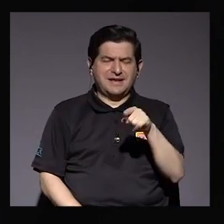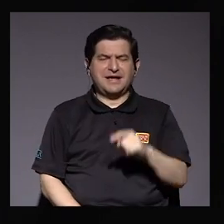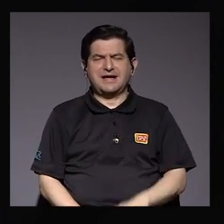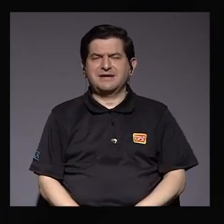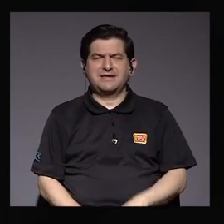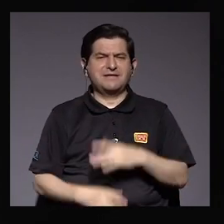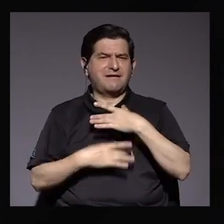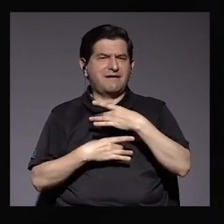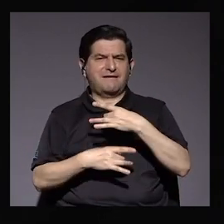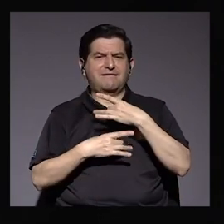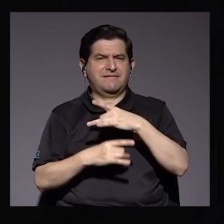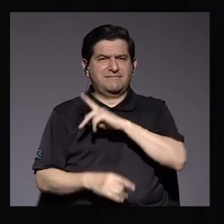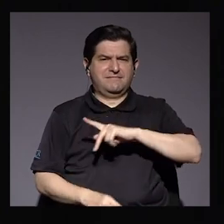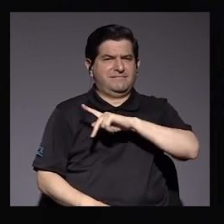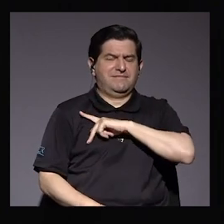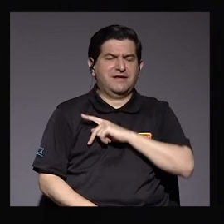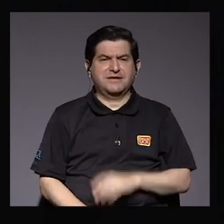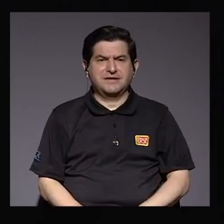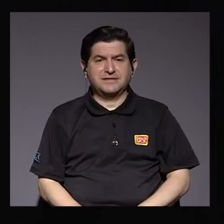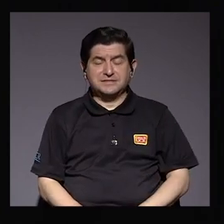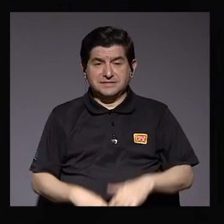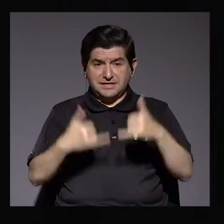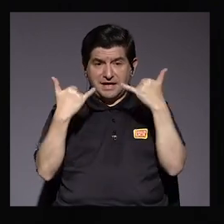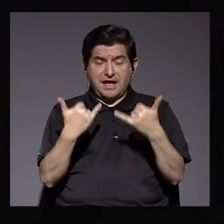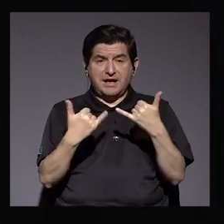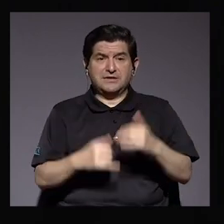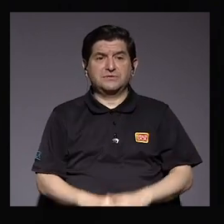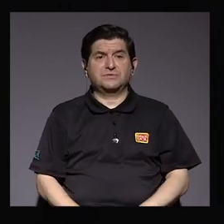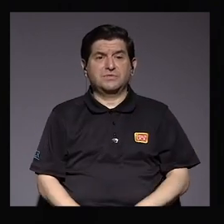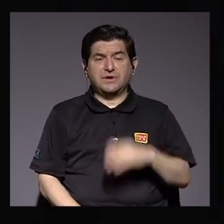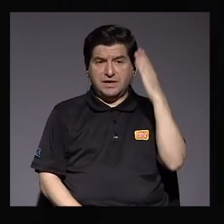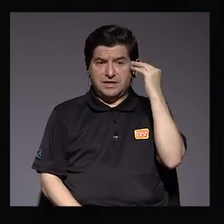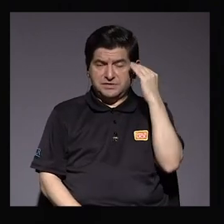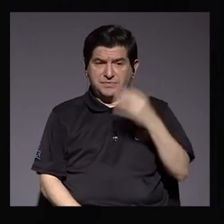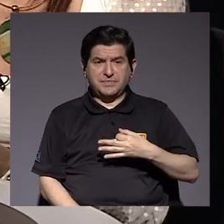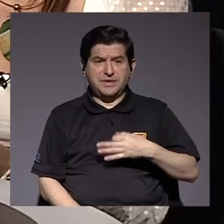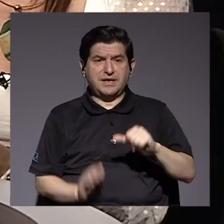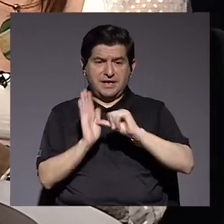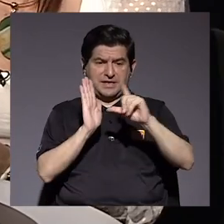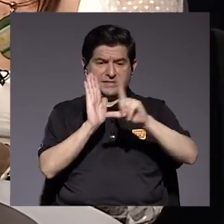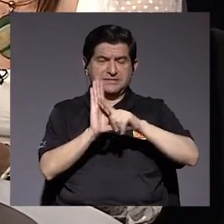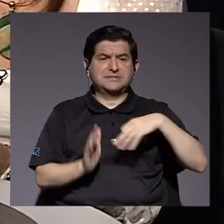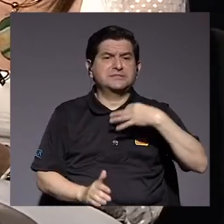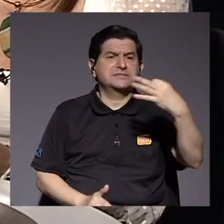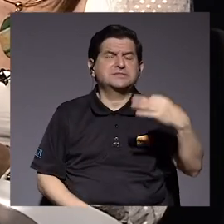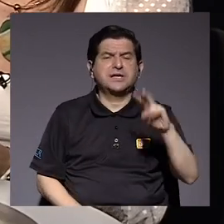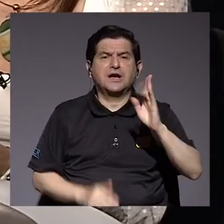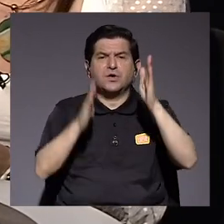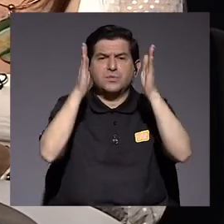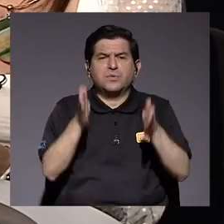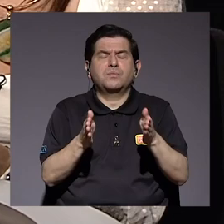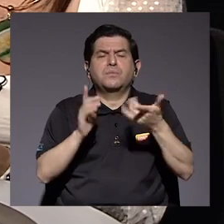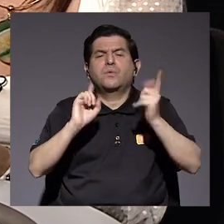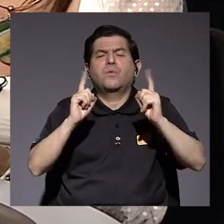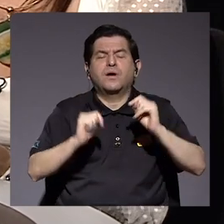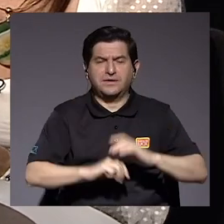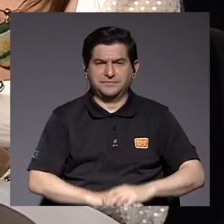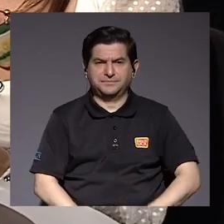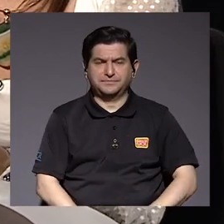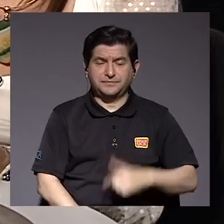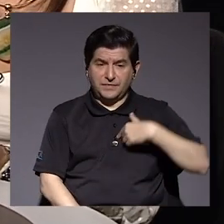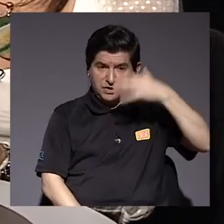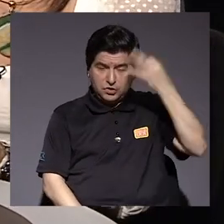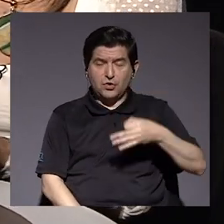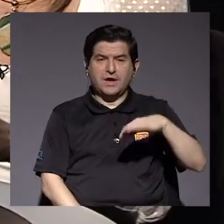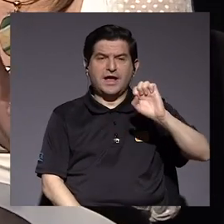¿Cómo es esa vivencia cotidiana hoy en Asamblea Legislativa para ustedes, como compañeros y compañeras? Sí, yo creo que el